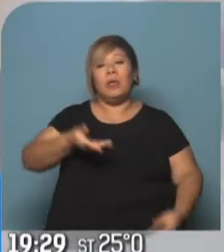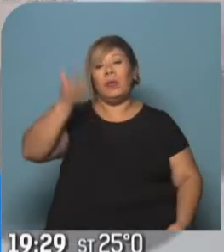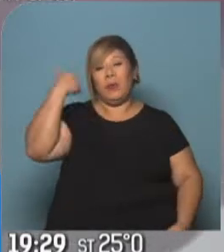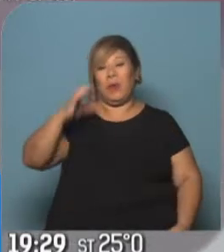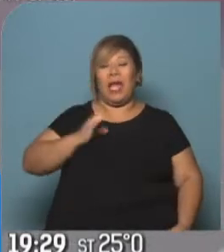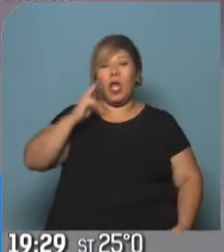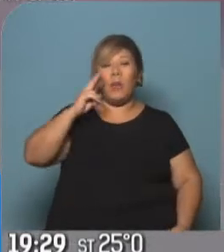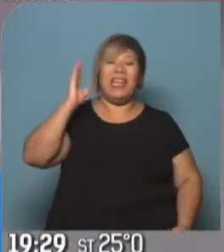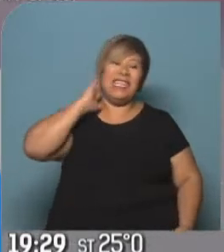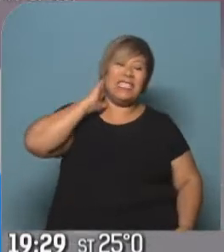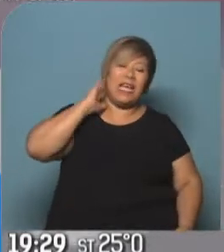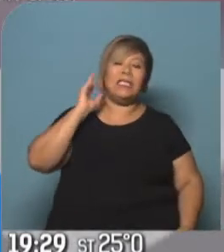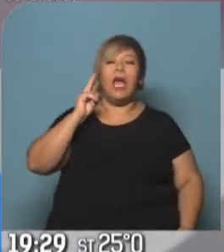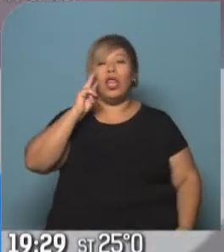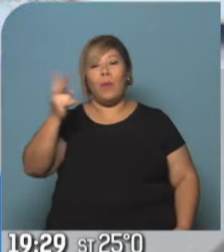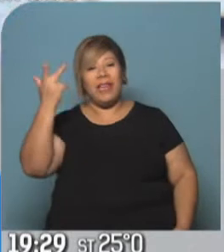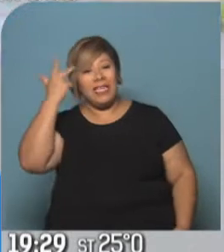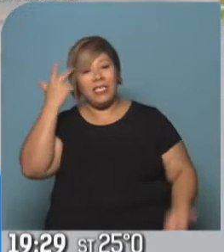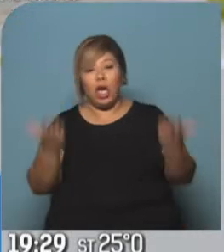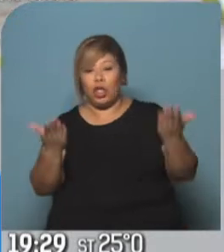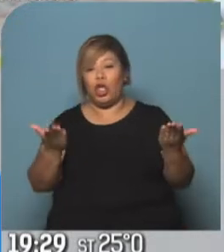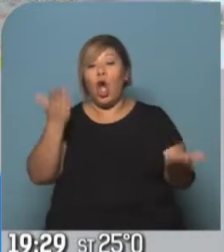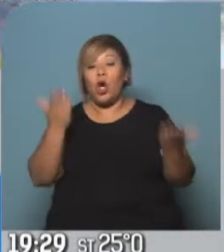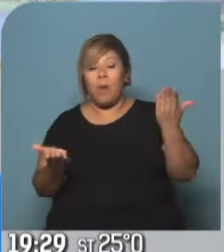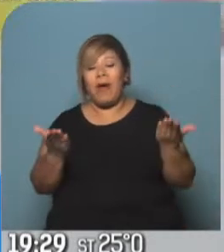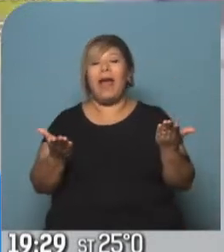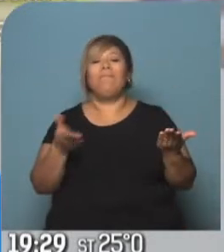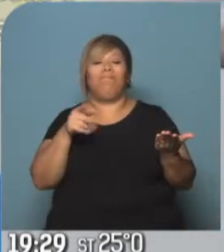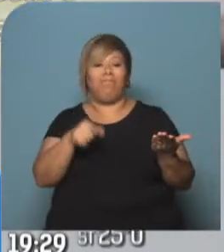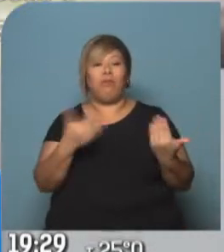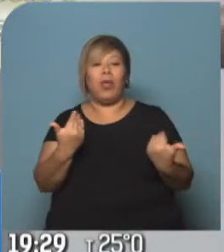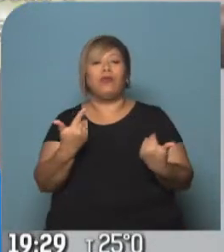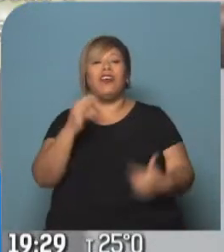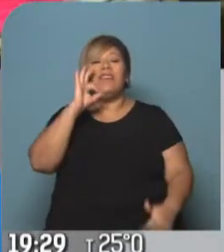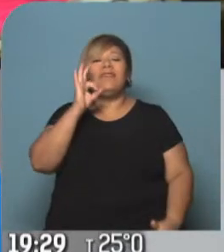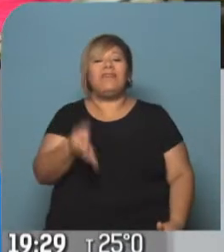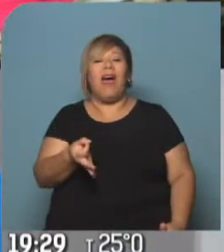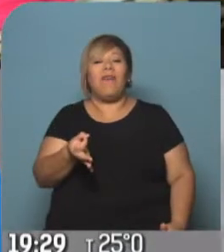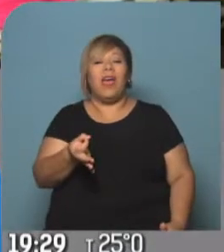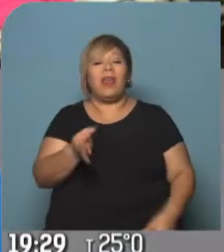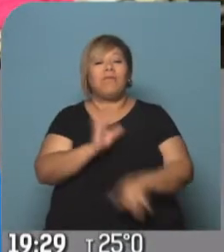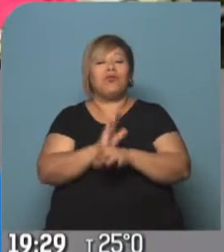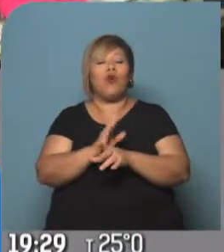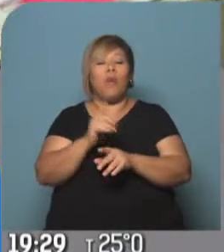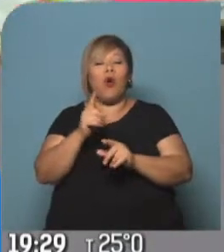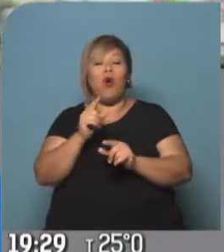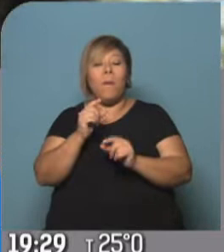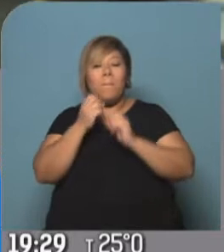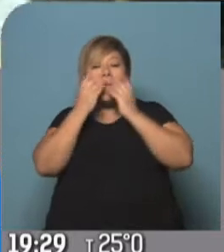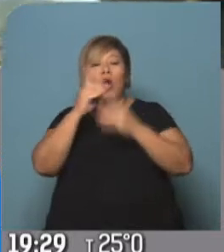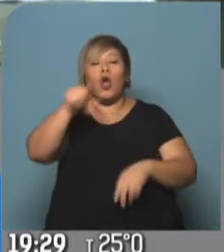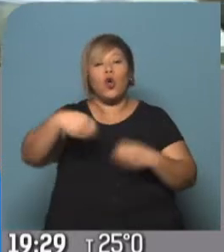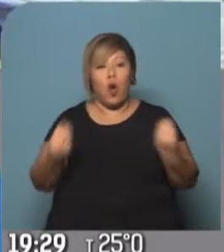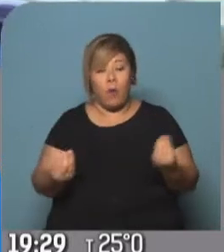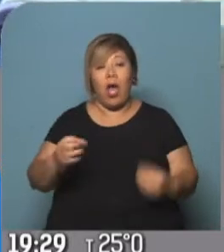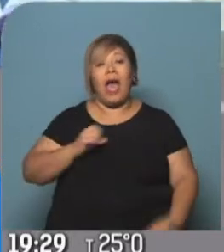avanzando en los diagnósticos de las desigualdades. Y usted sabe que en el año 2016, solo el 39% de